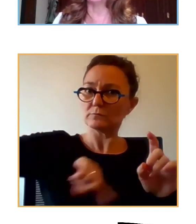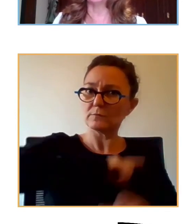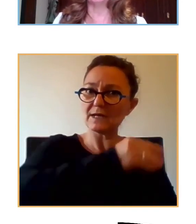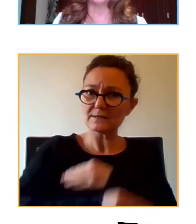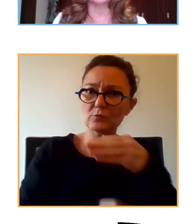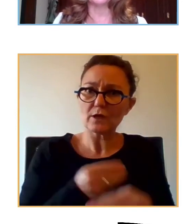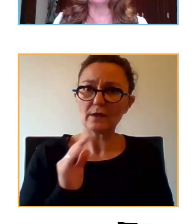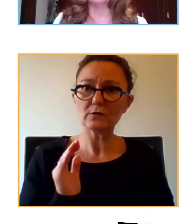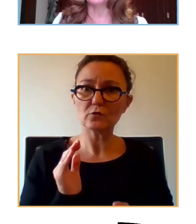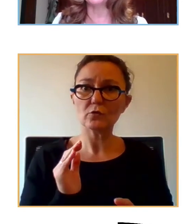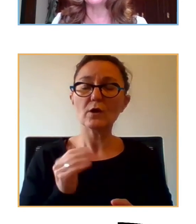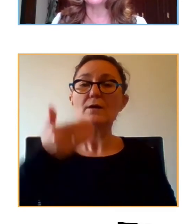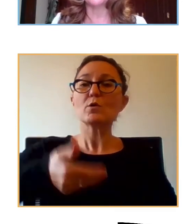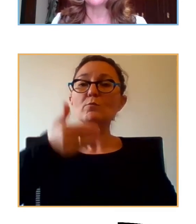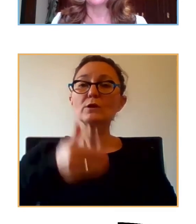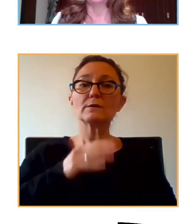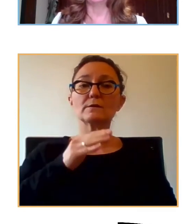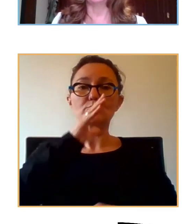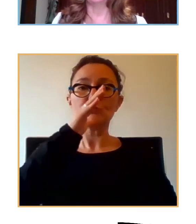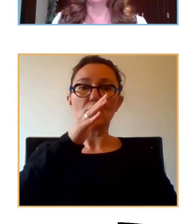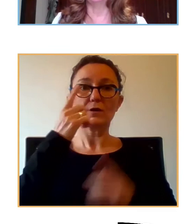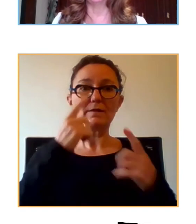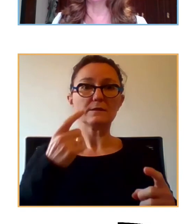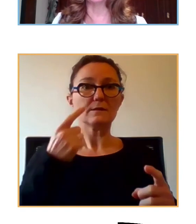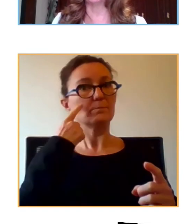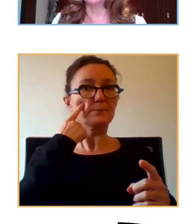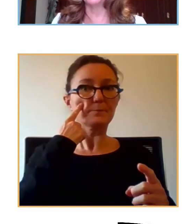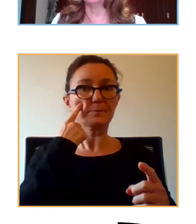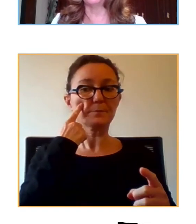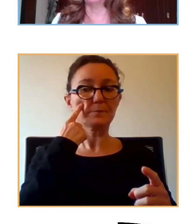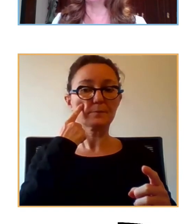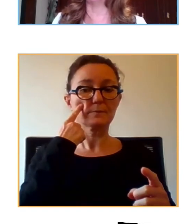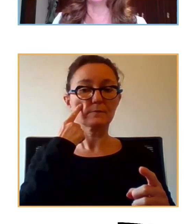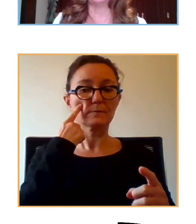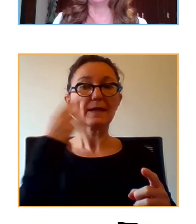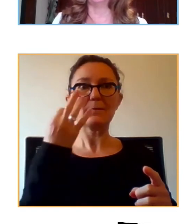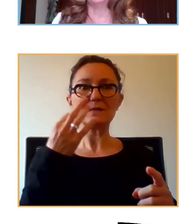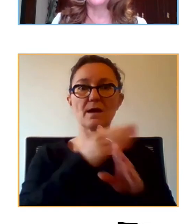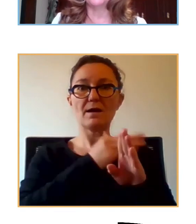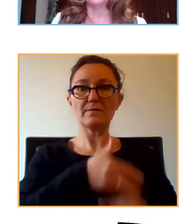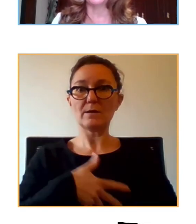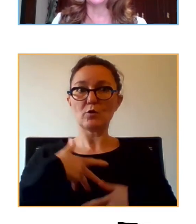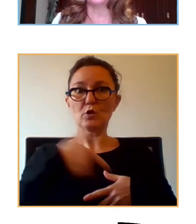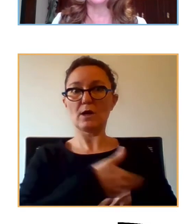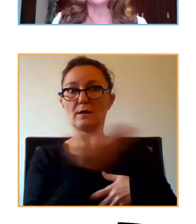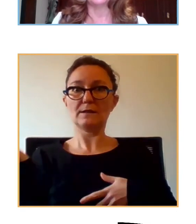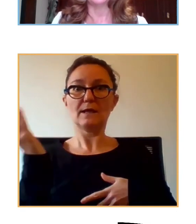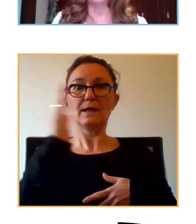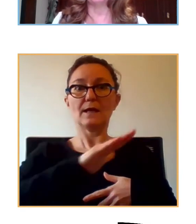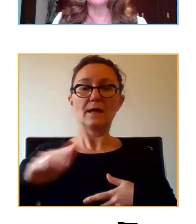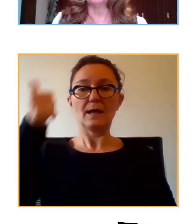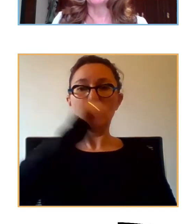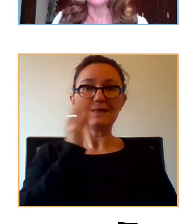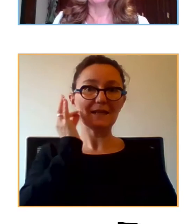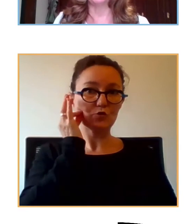importante sobre todo para estar muy pendientes de qué es lo que está ocurriendo a nivel emocional y con estos niños, con estas niñas. Y